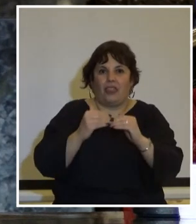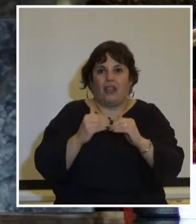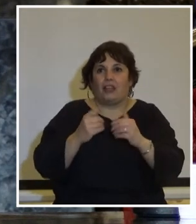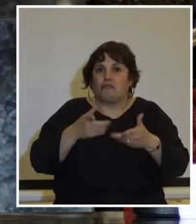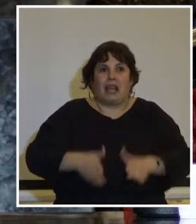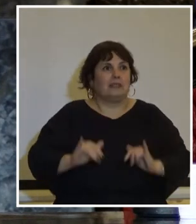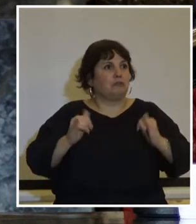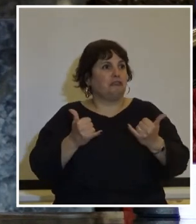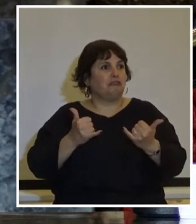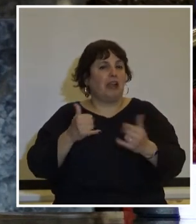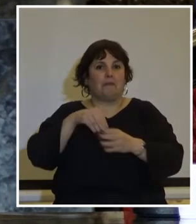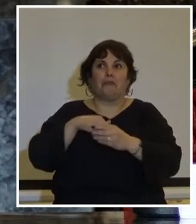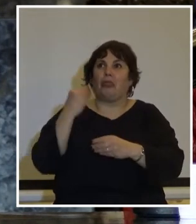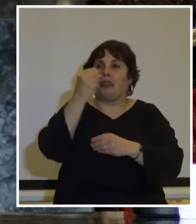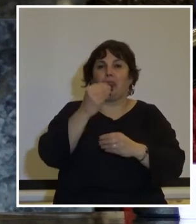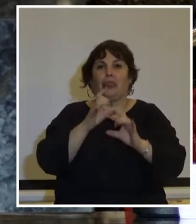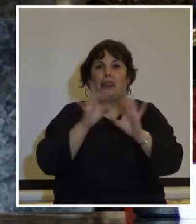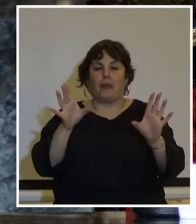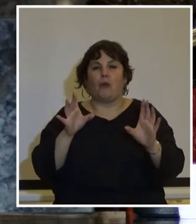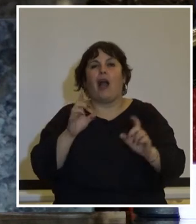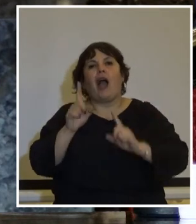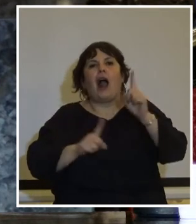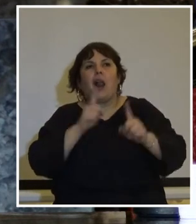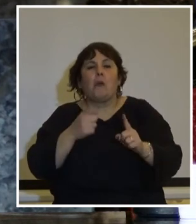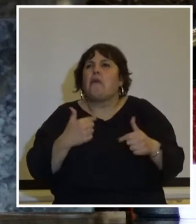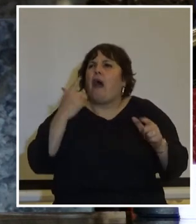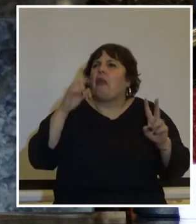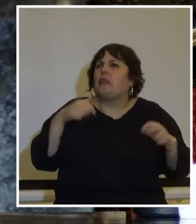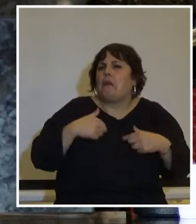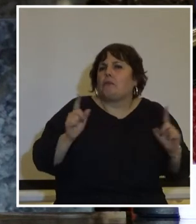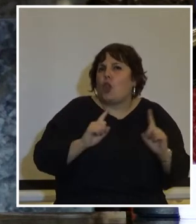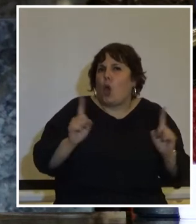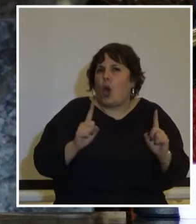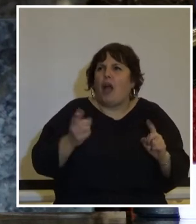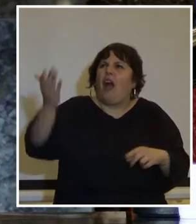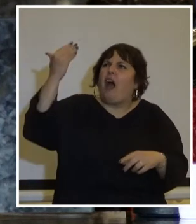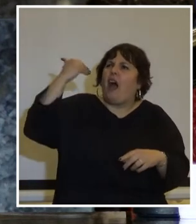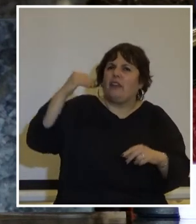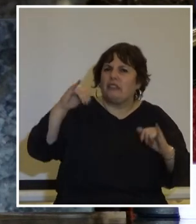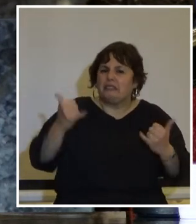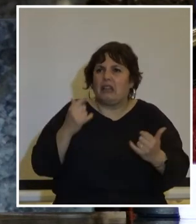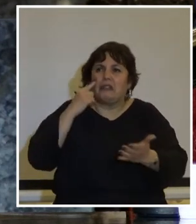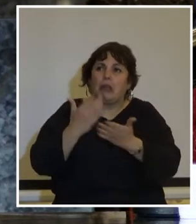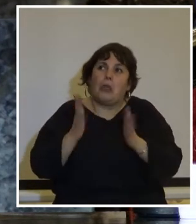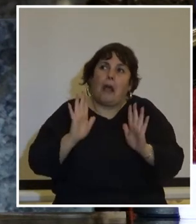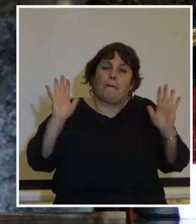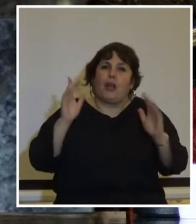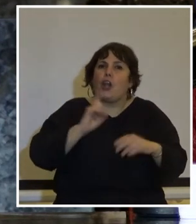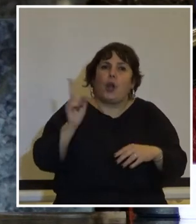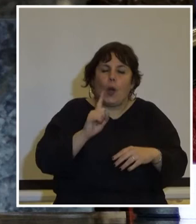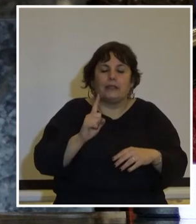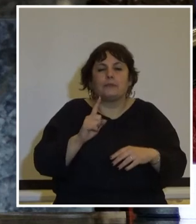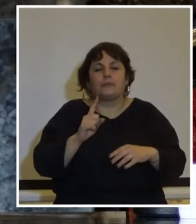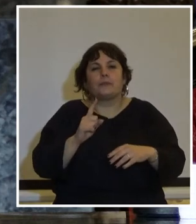democracia a algunos puede resultarle ajeno los sucesos cometidos en la dictadura el 27 de